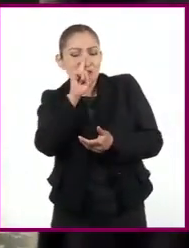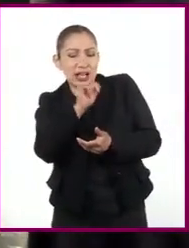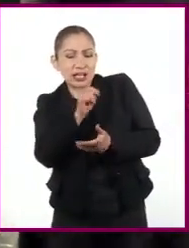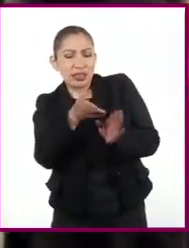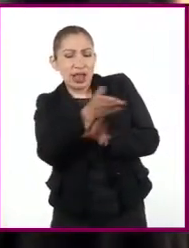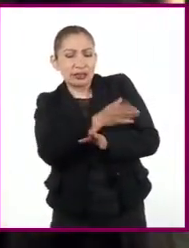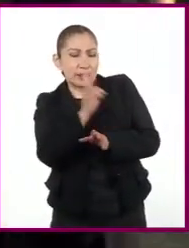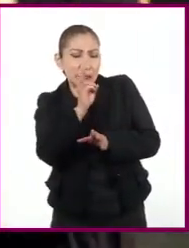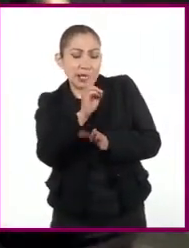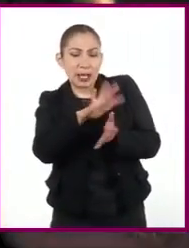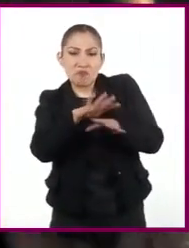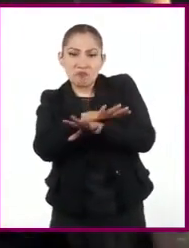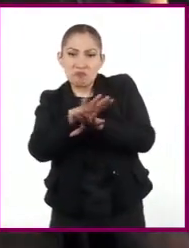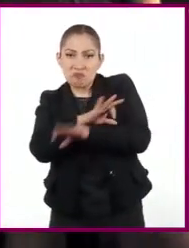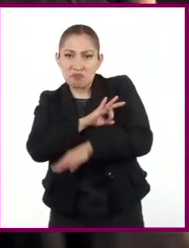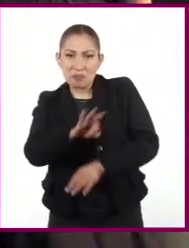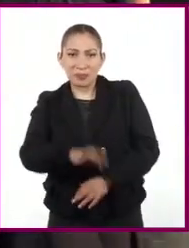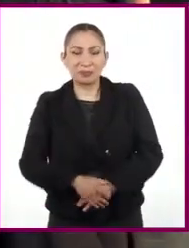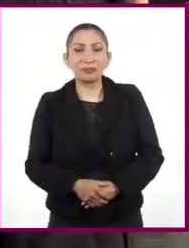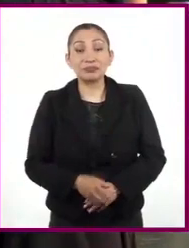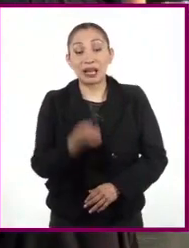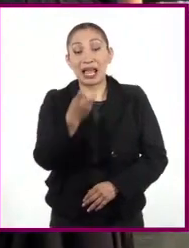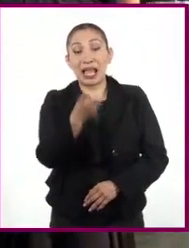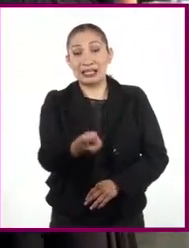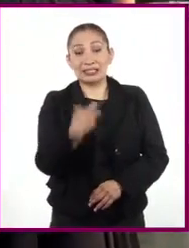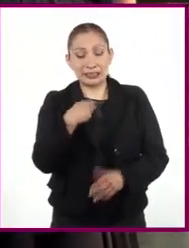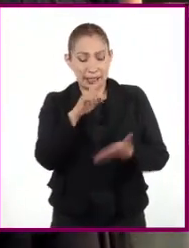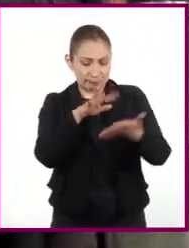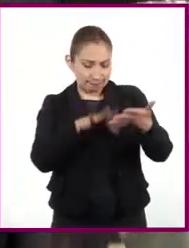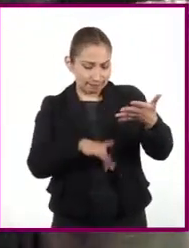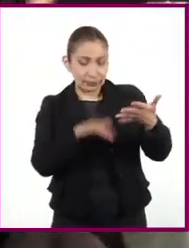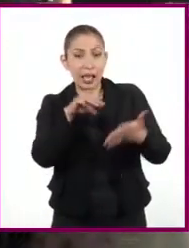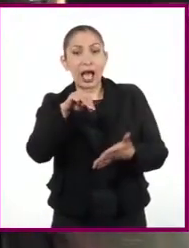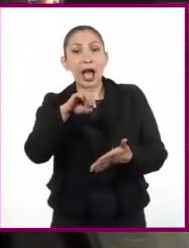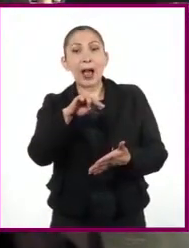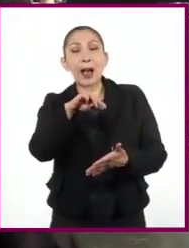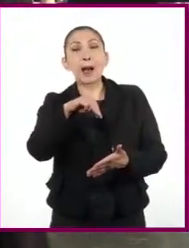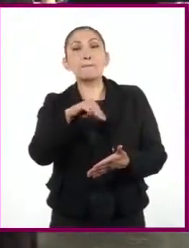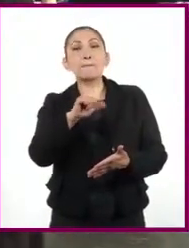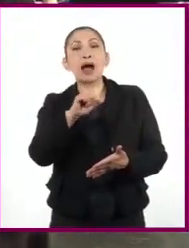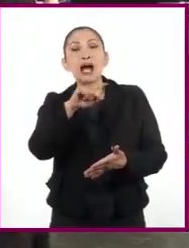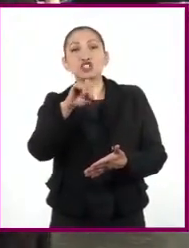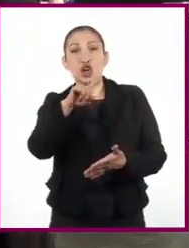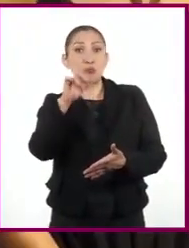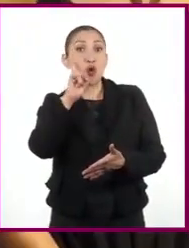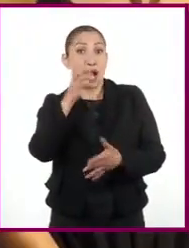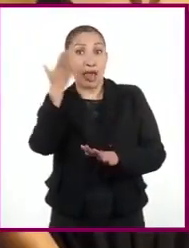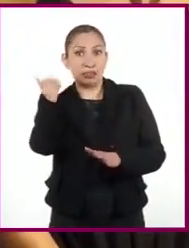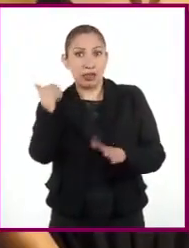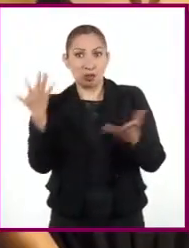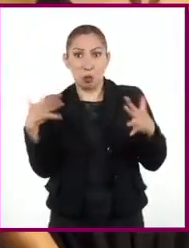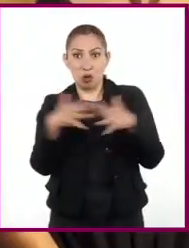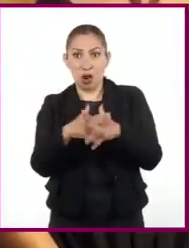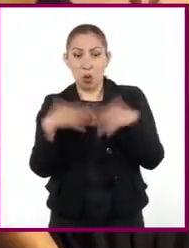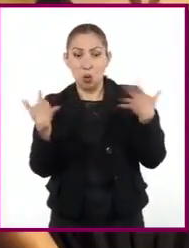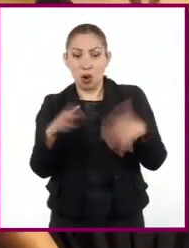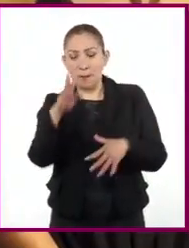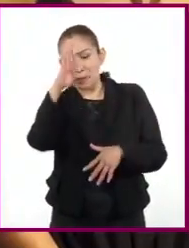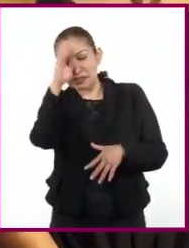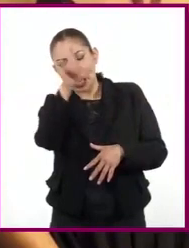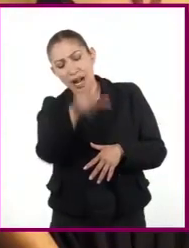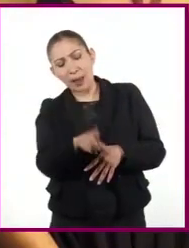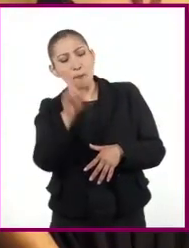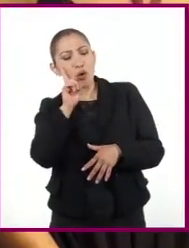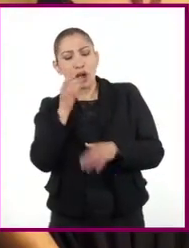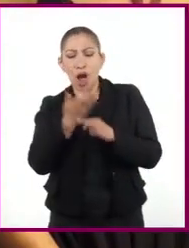y en qué podemos evolucionar. Este texto de las amazonas, que eran mujeres guerreras, nos permite también pensar en estas